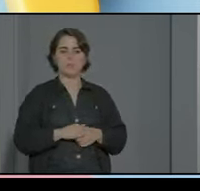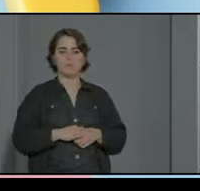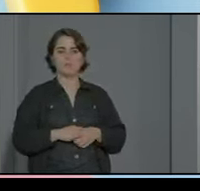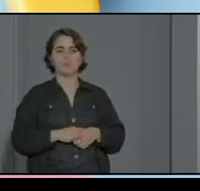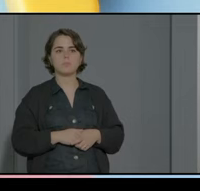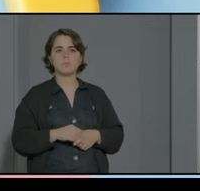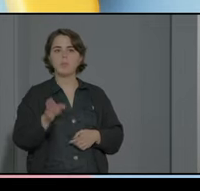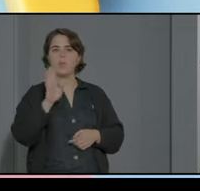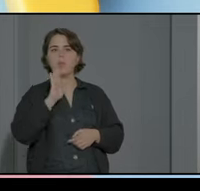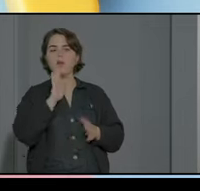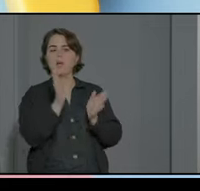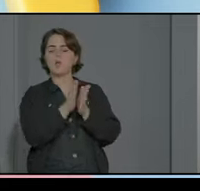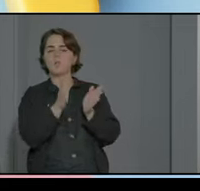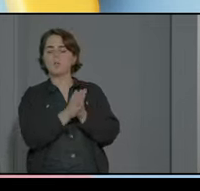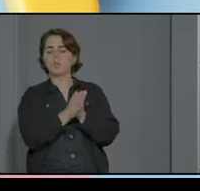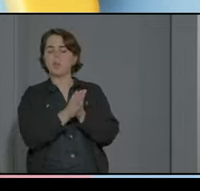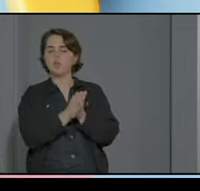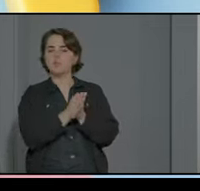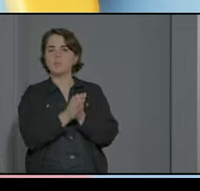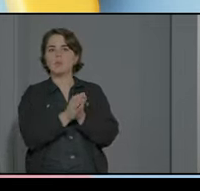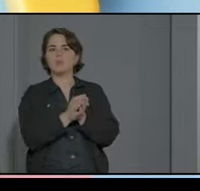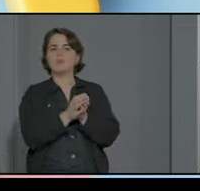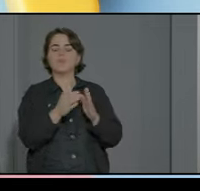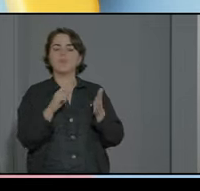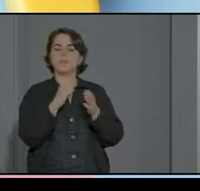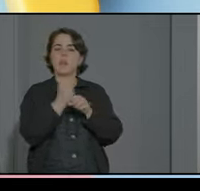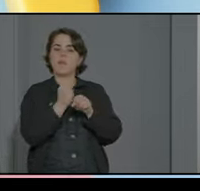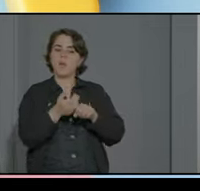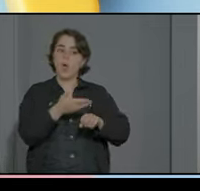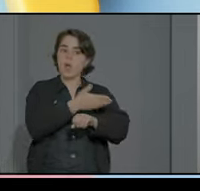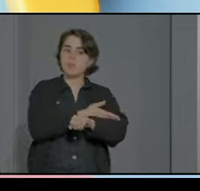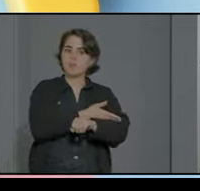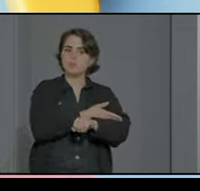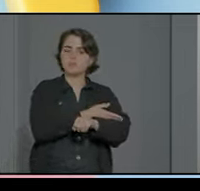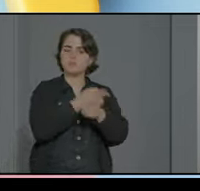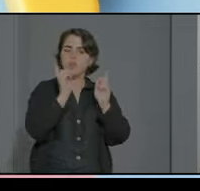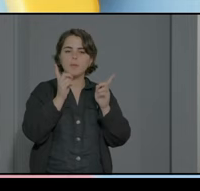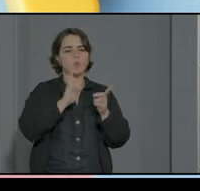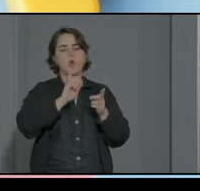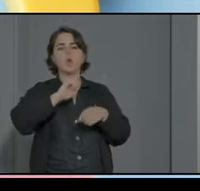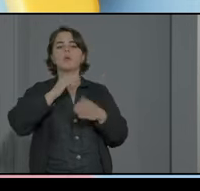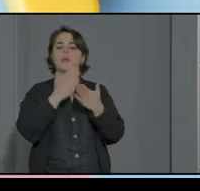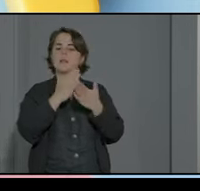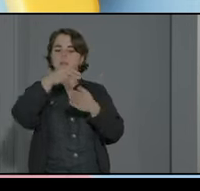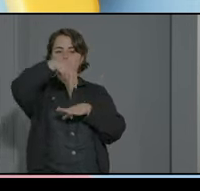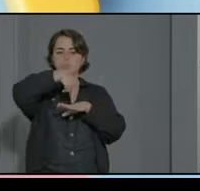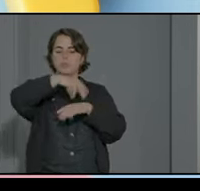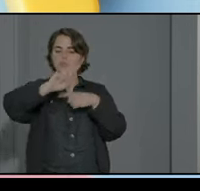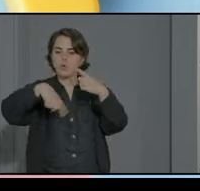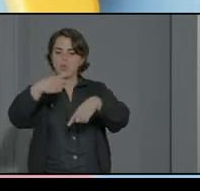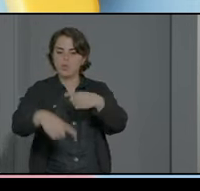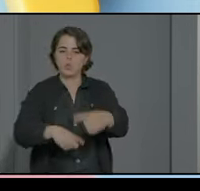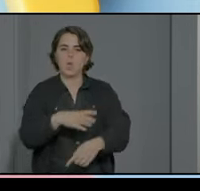como decían los compañeros este trabajo no es solamente un previo sino que en el día a día con nuestra presencia en el aula porque nosotros estamos